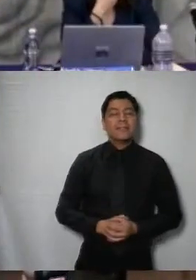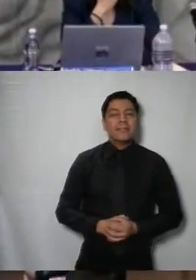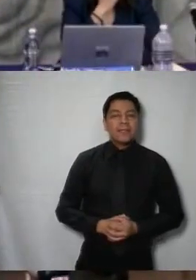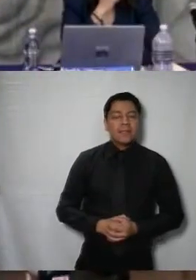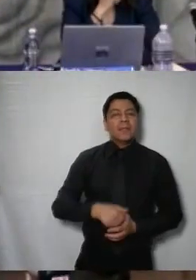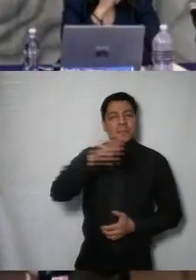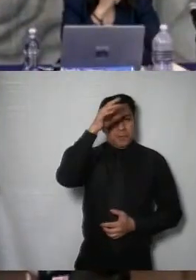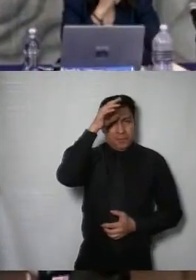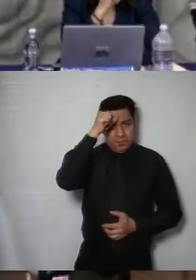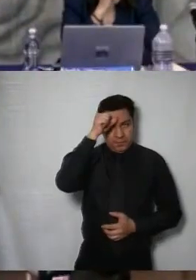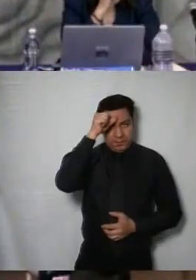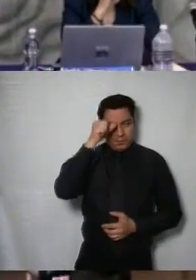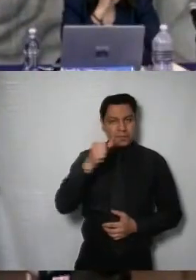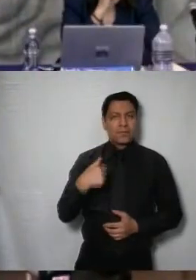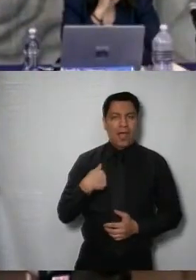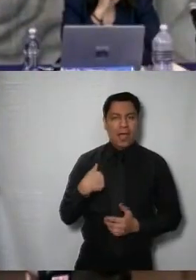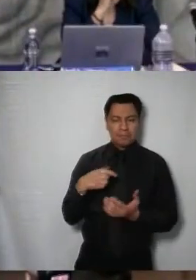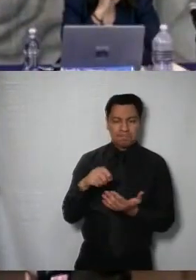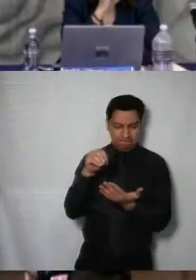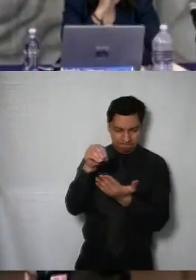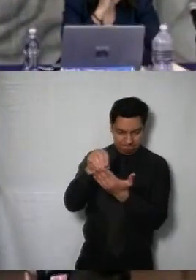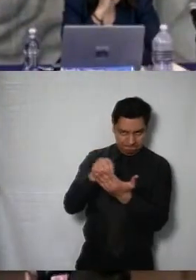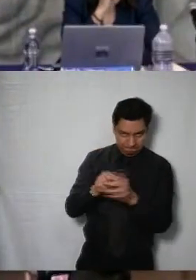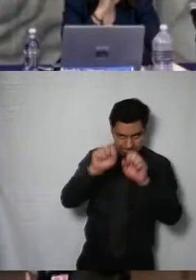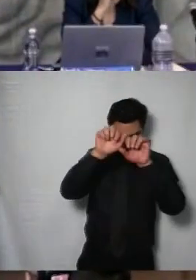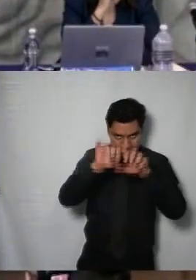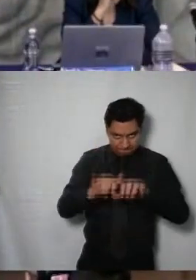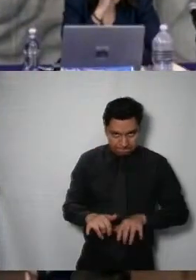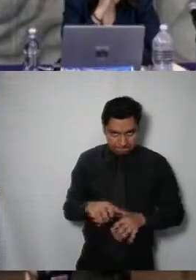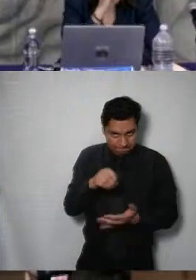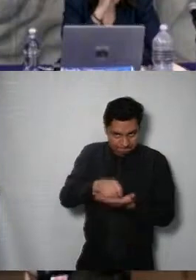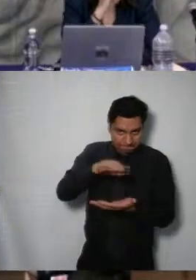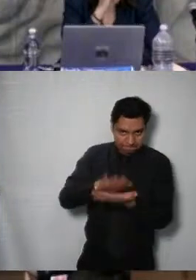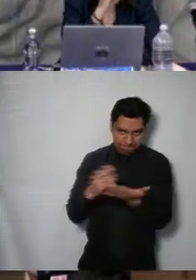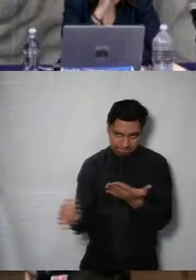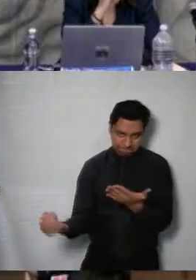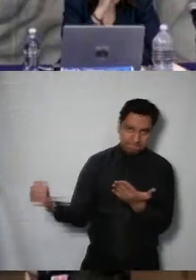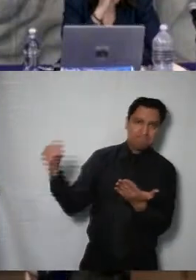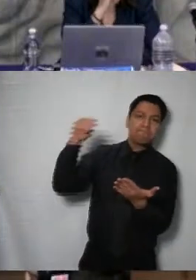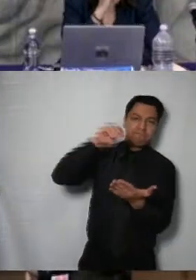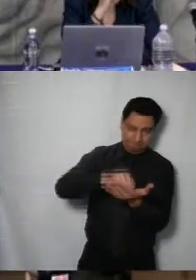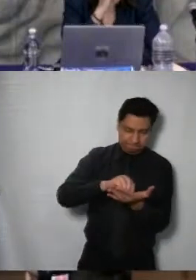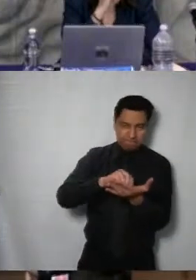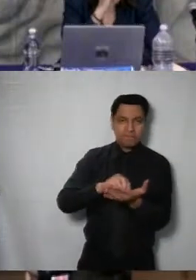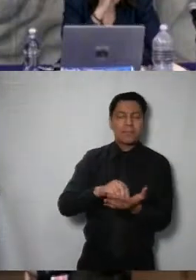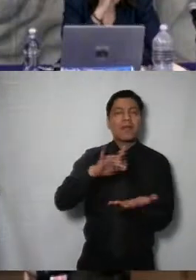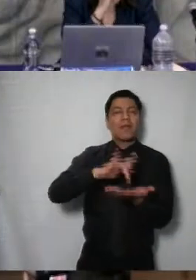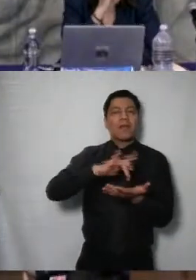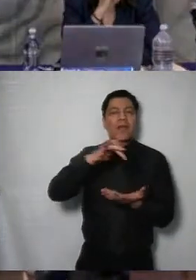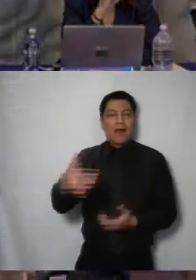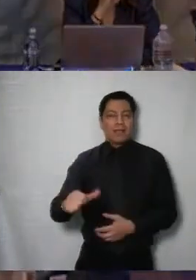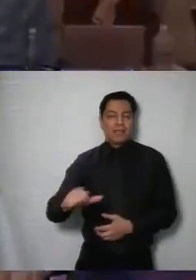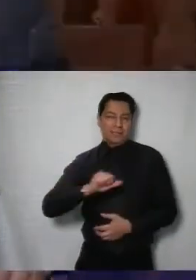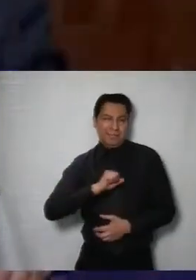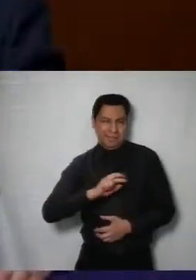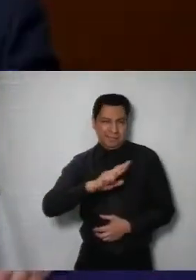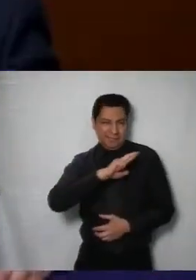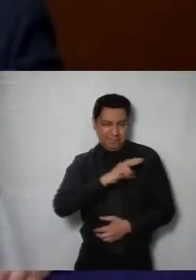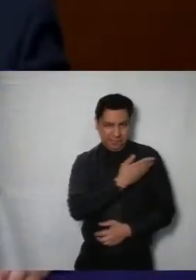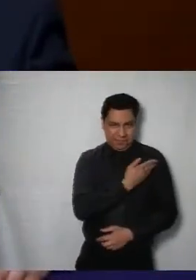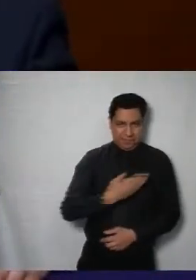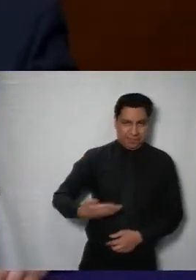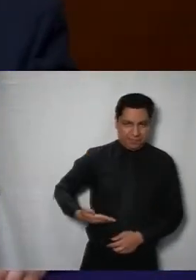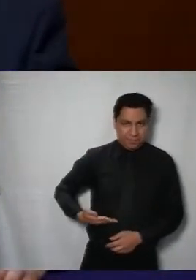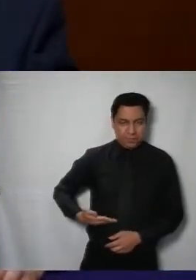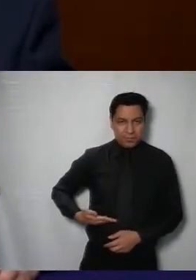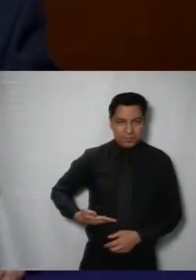comisionada Laura Licita Enrique Rodríguez ya la tenemos registrada y ahora el comisionado Julio Salbonilla Gutiérrez Gracias presidente muy buenas tardes a todos los que nos